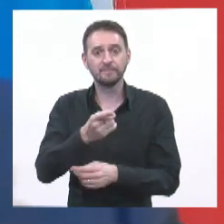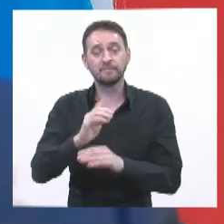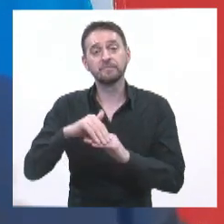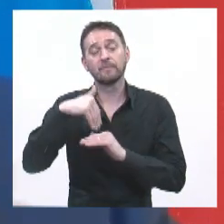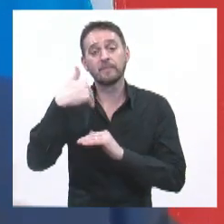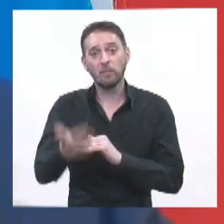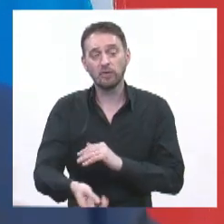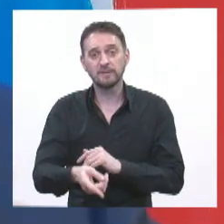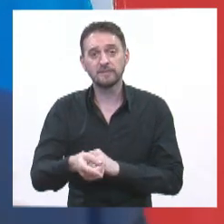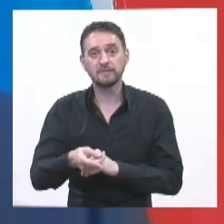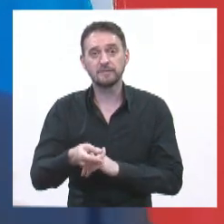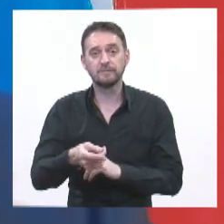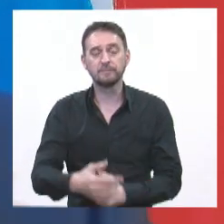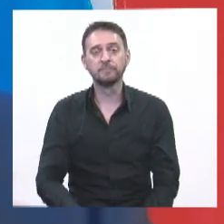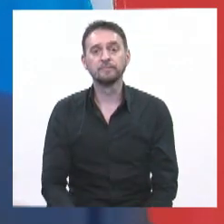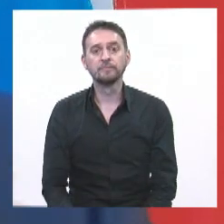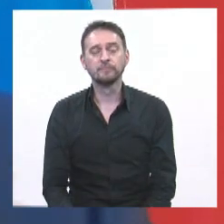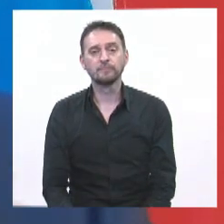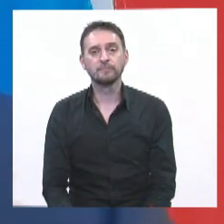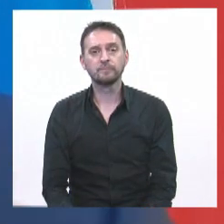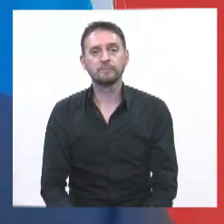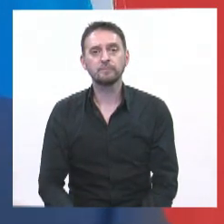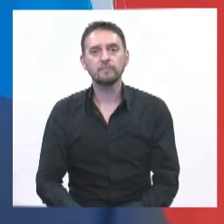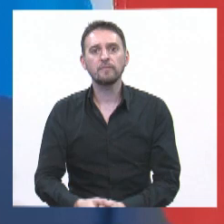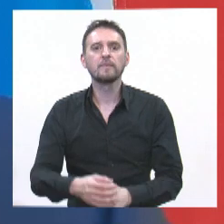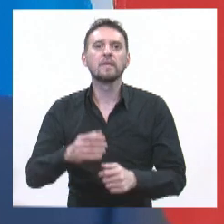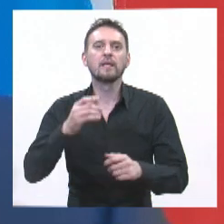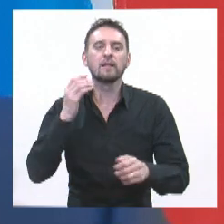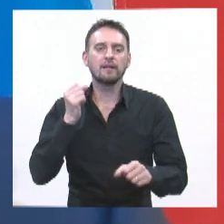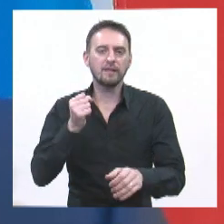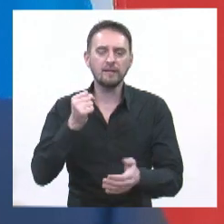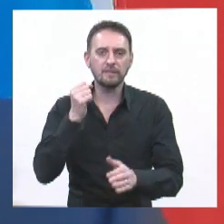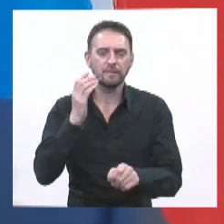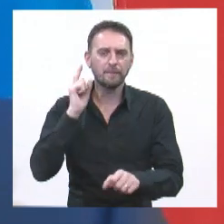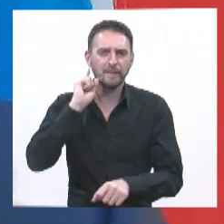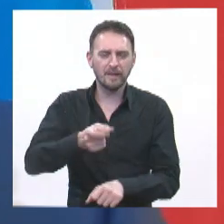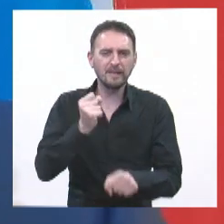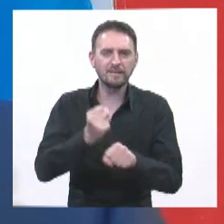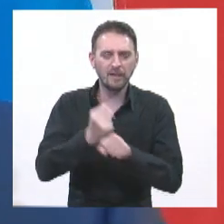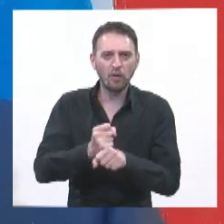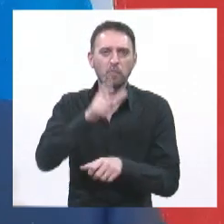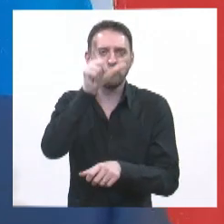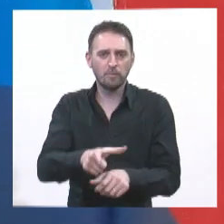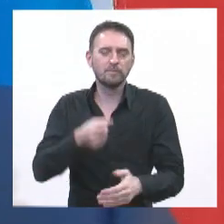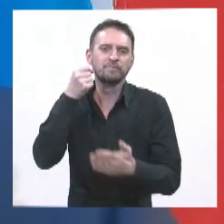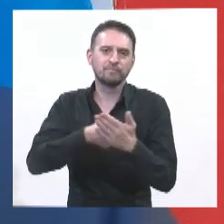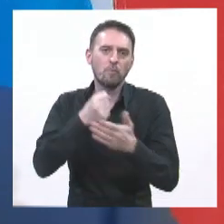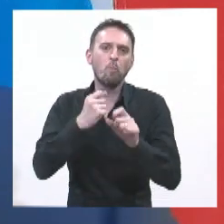bueno, abrazó luego la causa peronista, fue una gran militante,